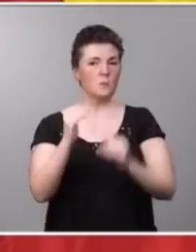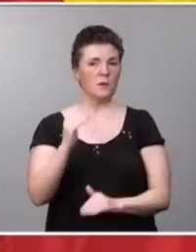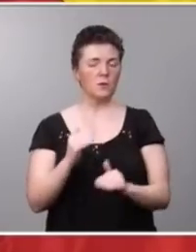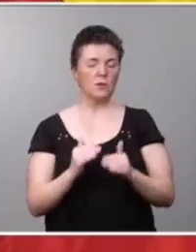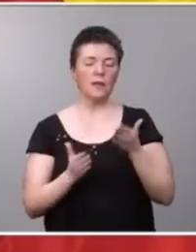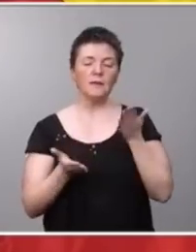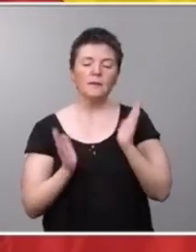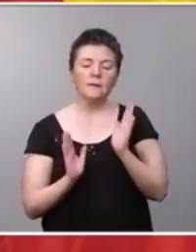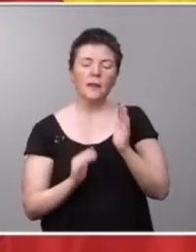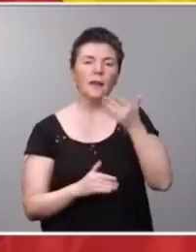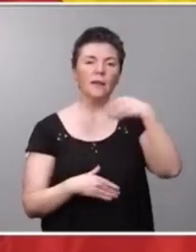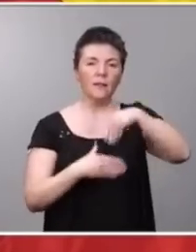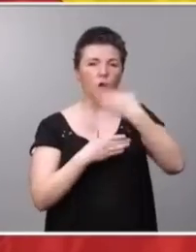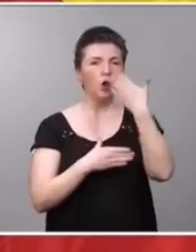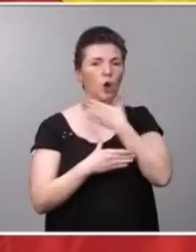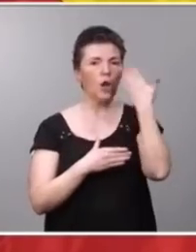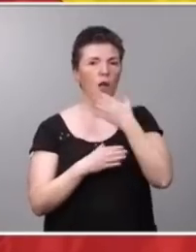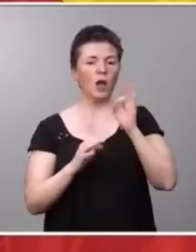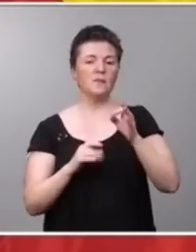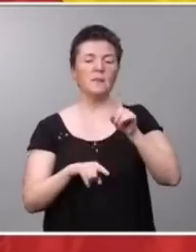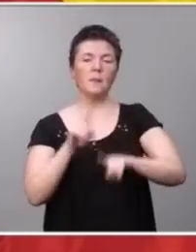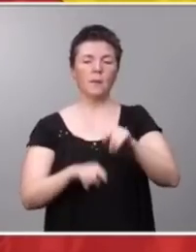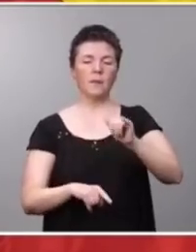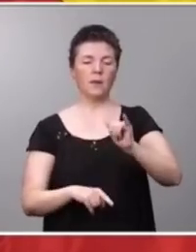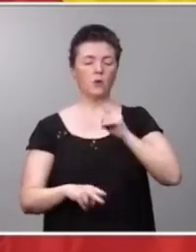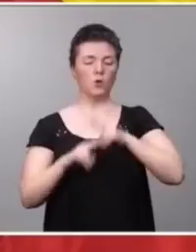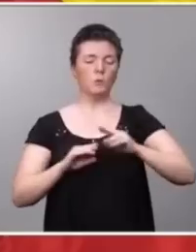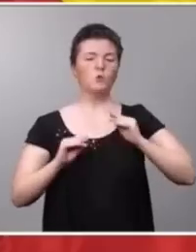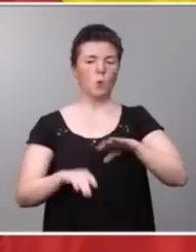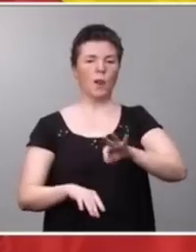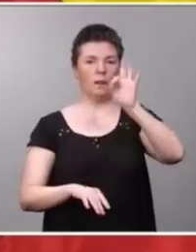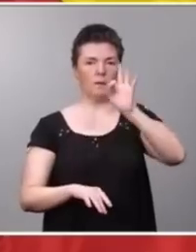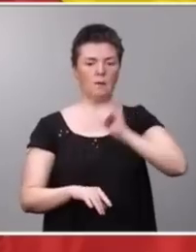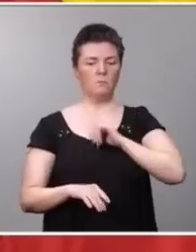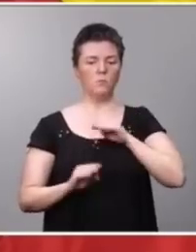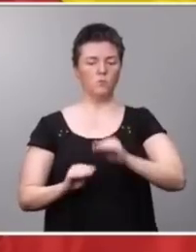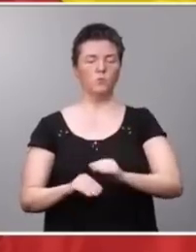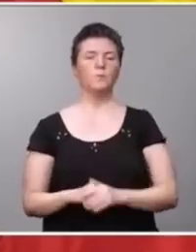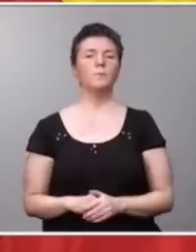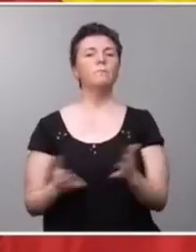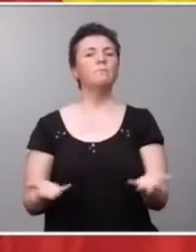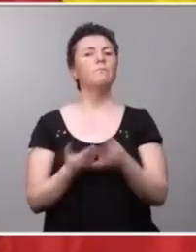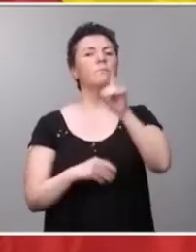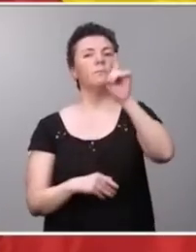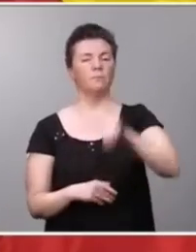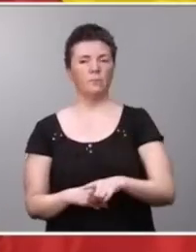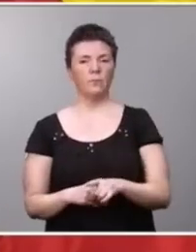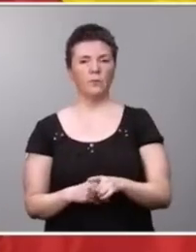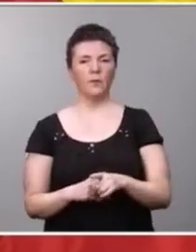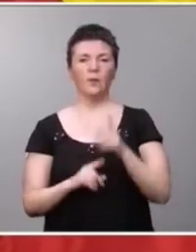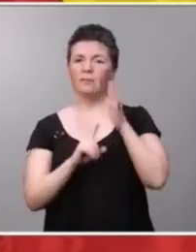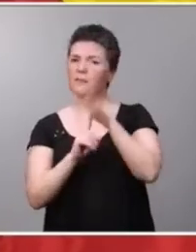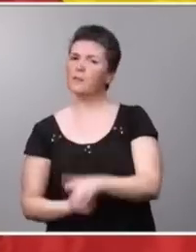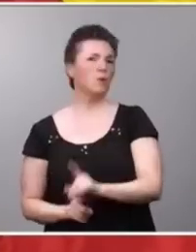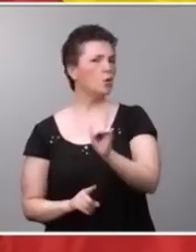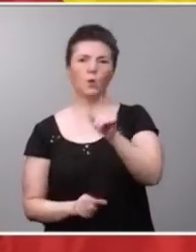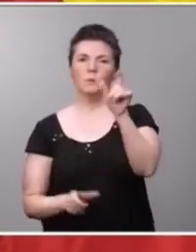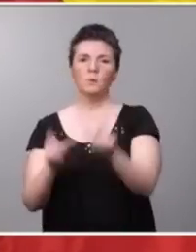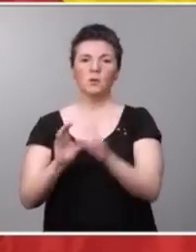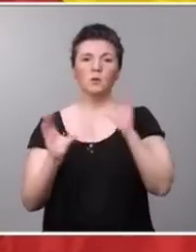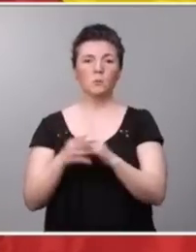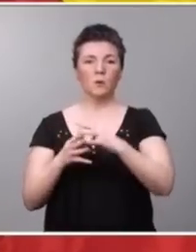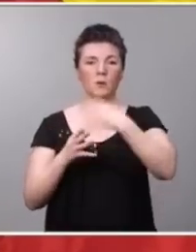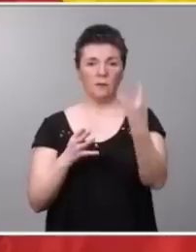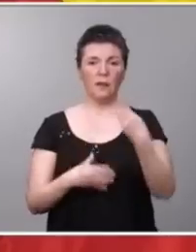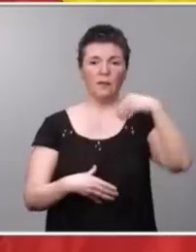los centros educativos conforme al nombre elegido. Impulsamos también la no discriminación de las personas LGTBI en los centros